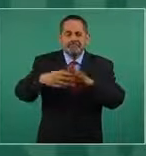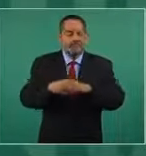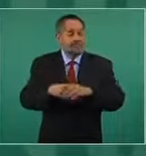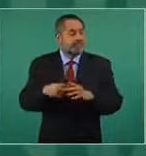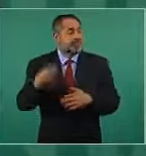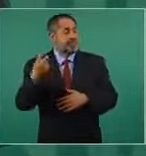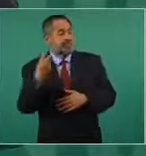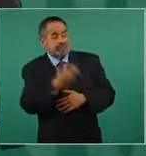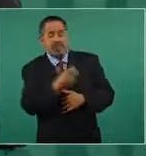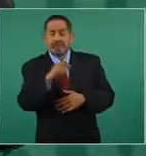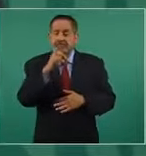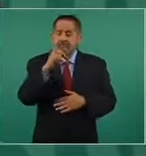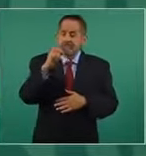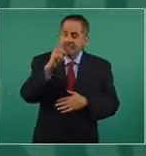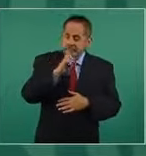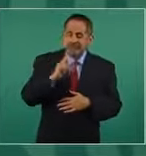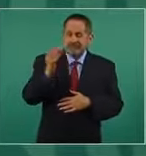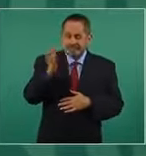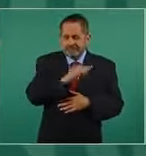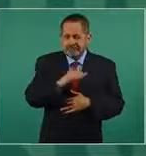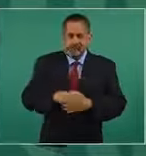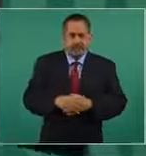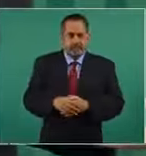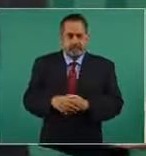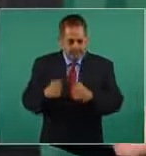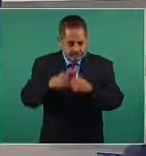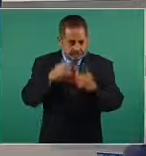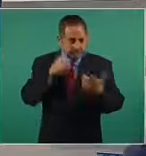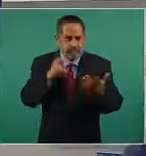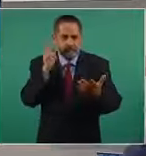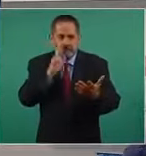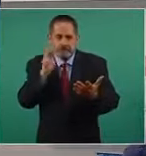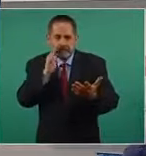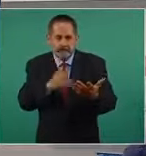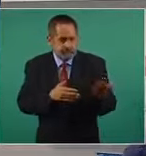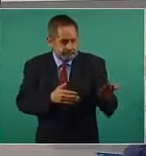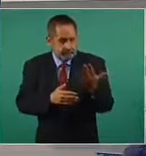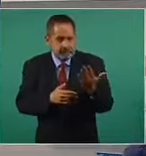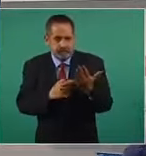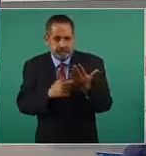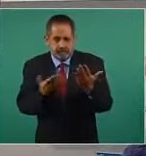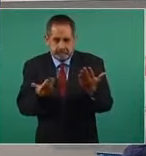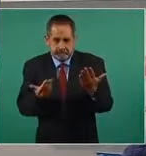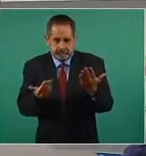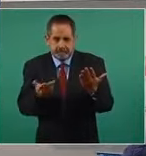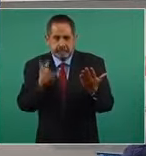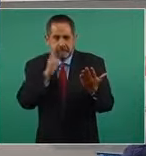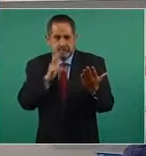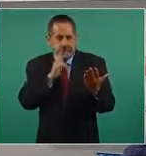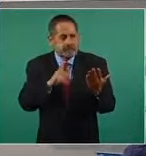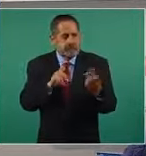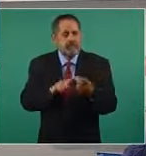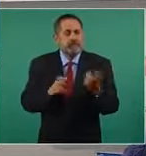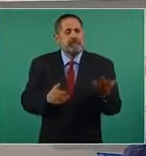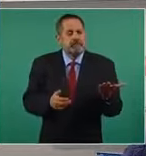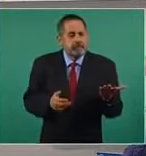Ahora, si presentan pruebas… ¡Gracias! ¡Gracias!